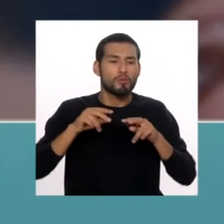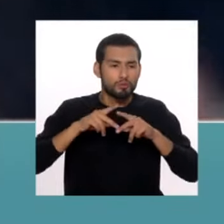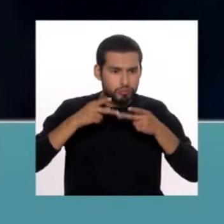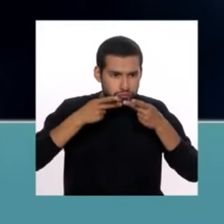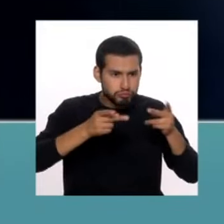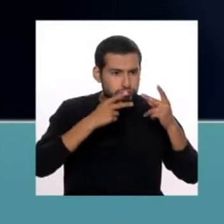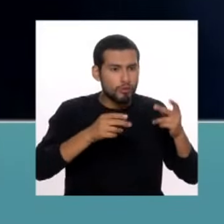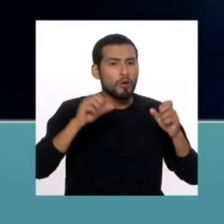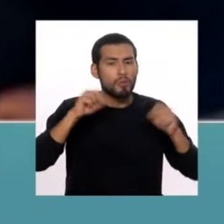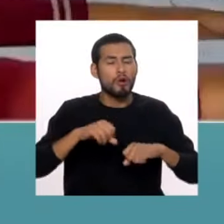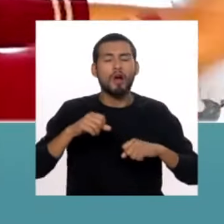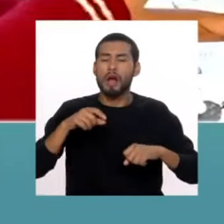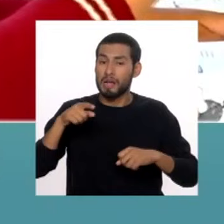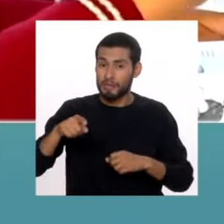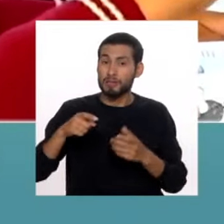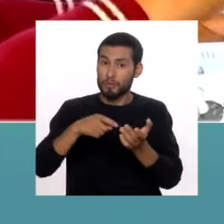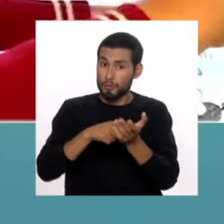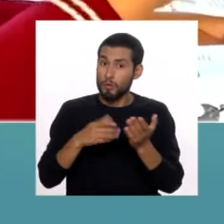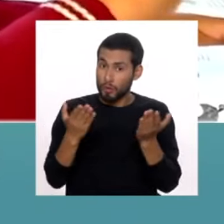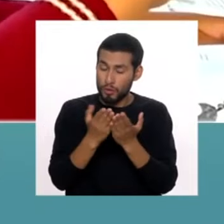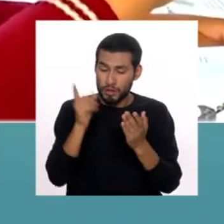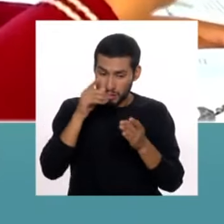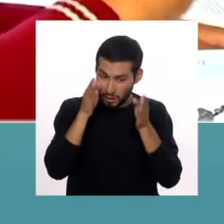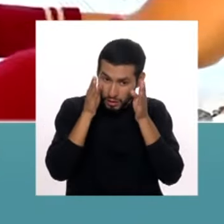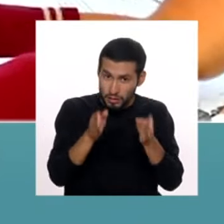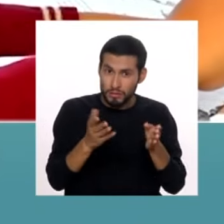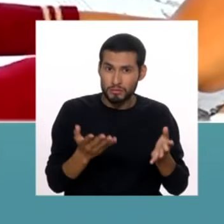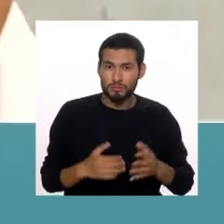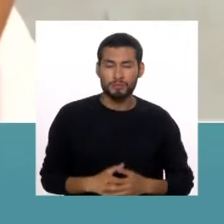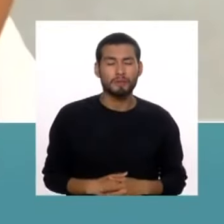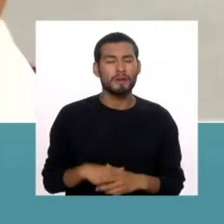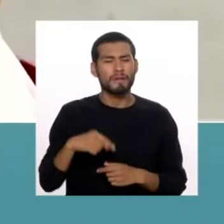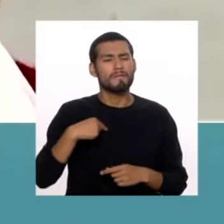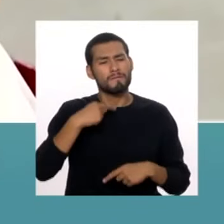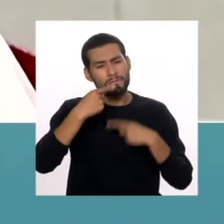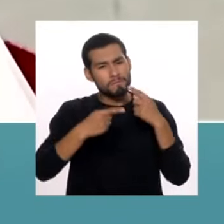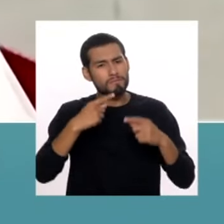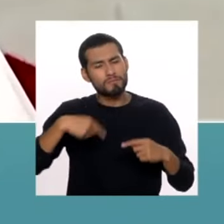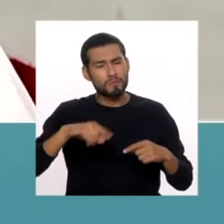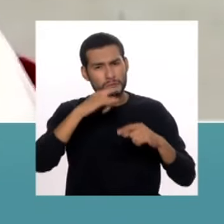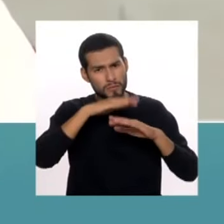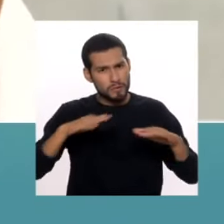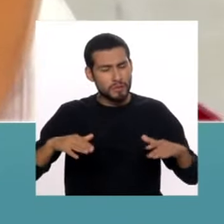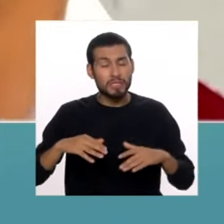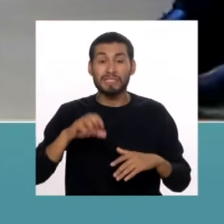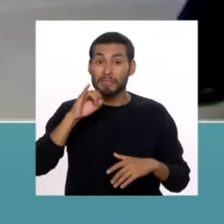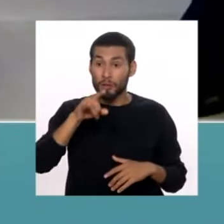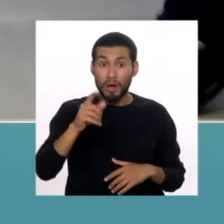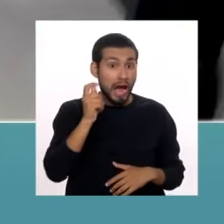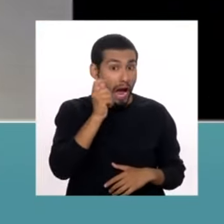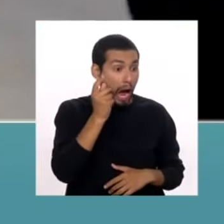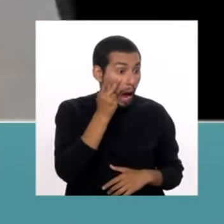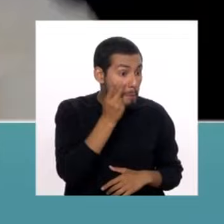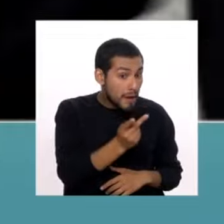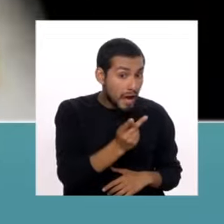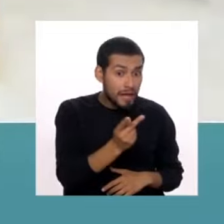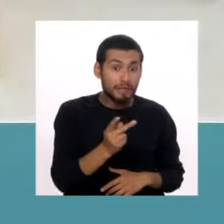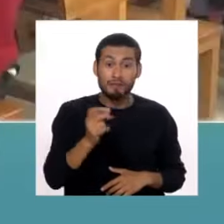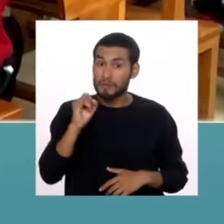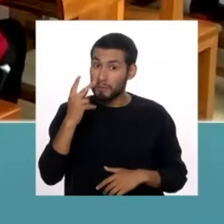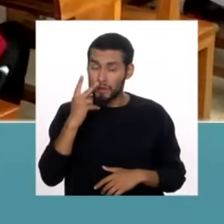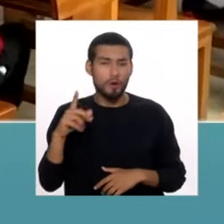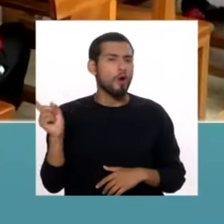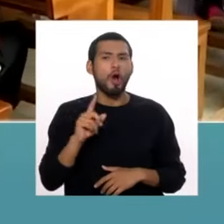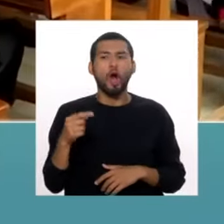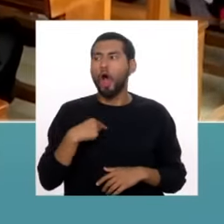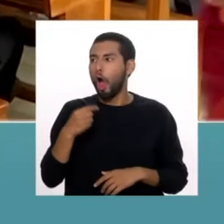que obliga a la escuela a atender el caso. Entonces, nuestro mensaje siempre a los menores es, si eres testigo, ¿no? Si eres testigo, no se trata